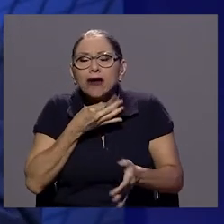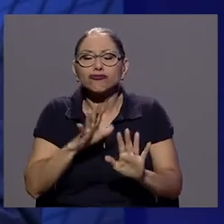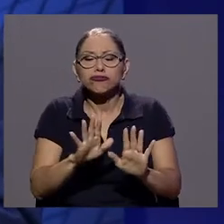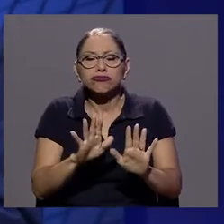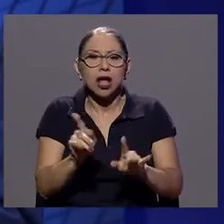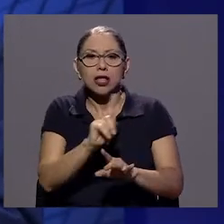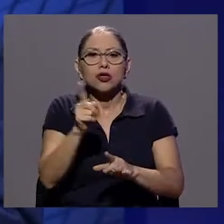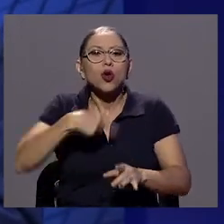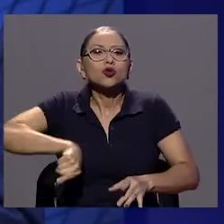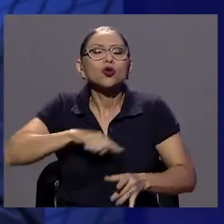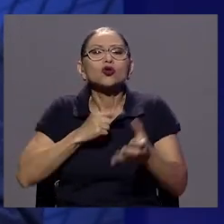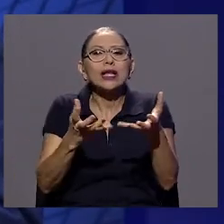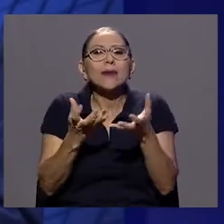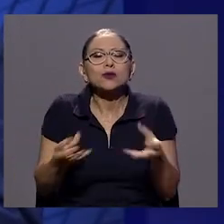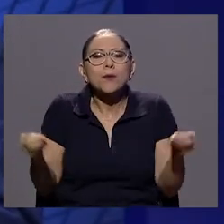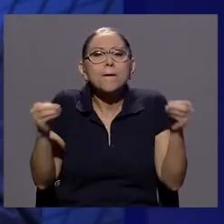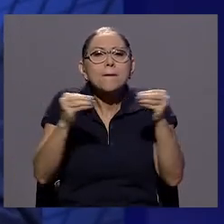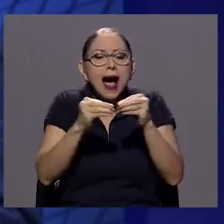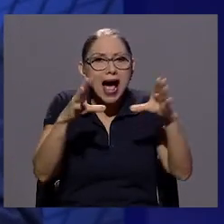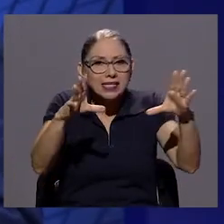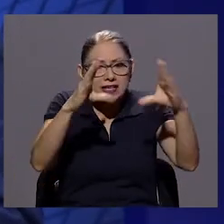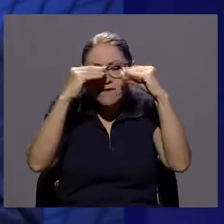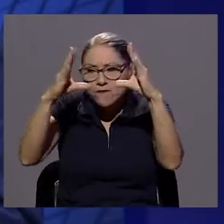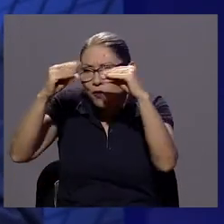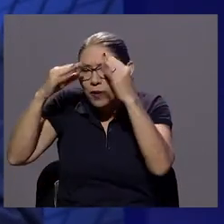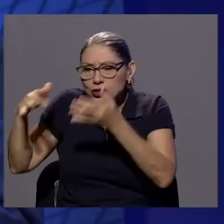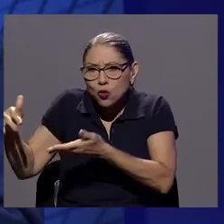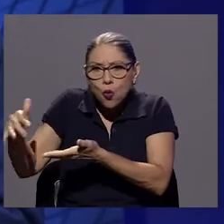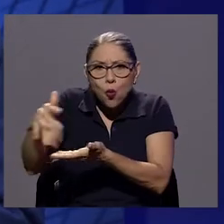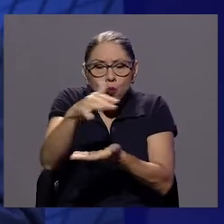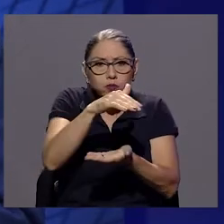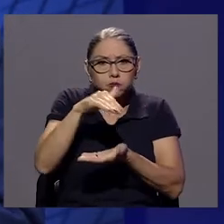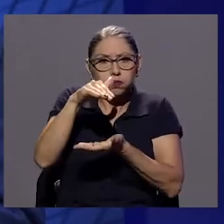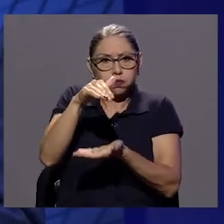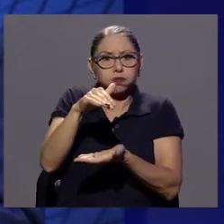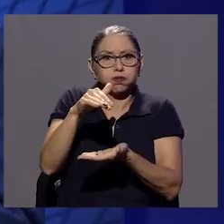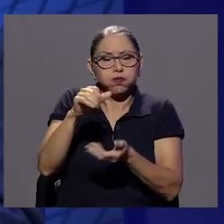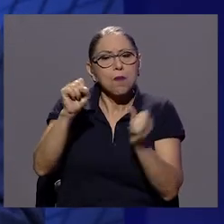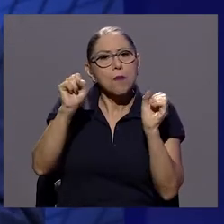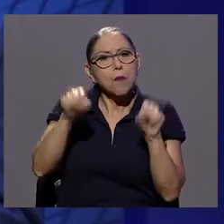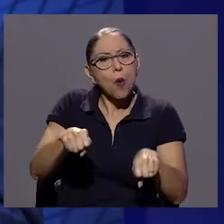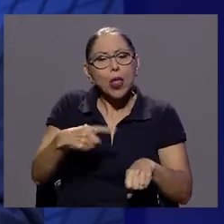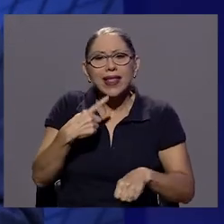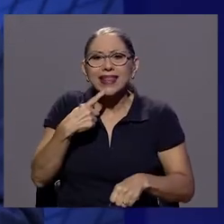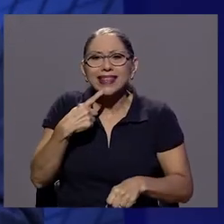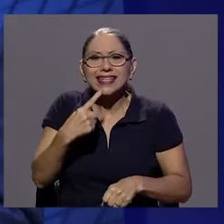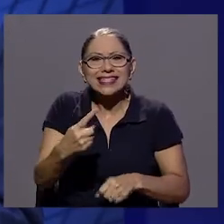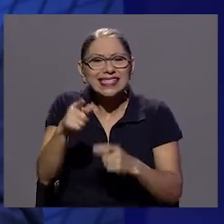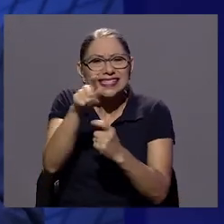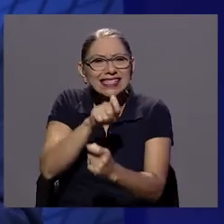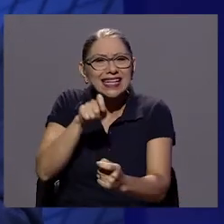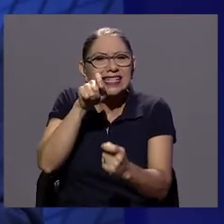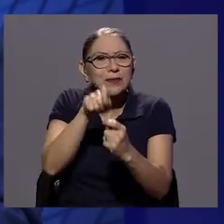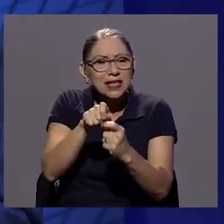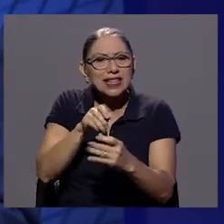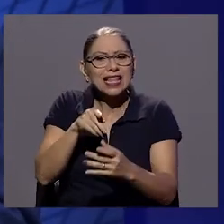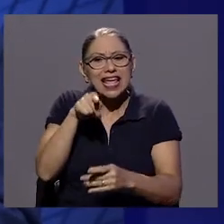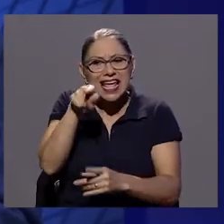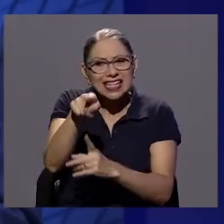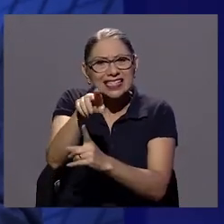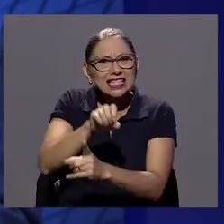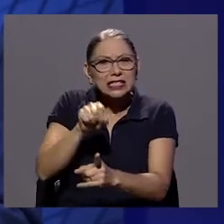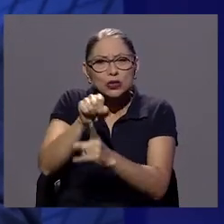es poder tener más información, poder decir exactamente cómo es ese